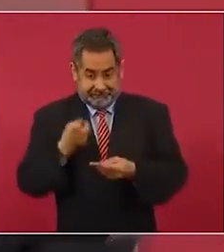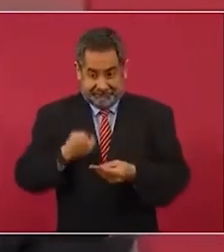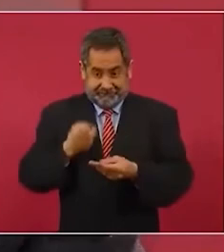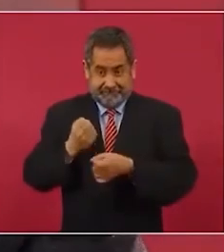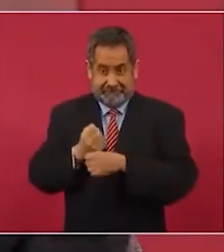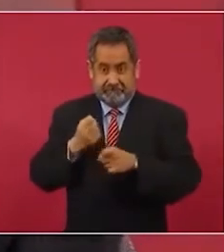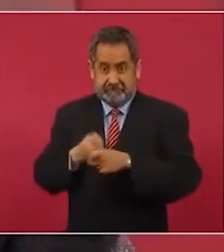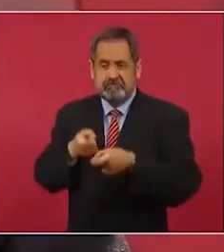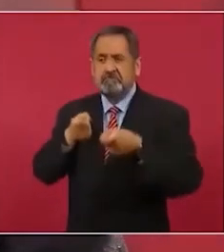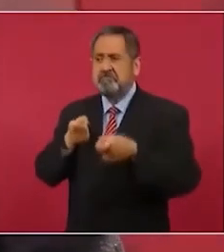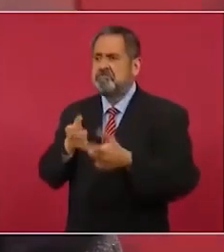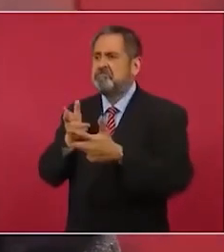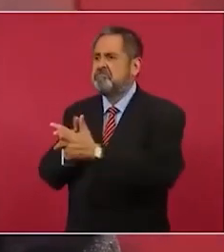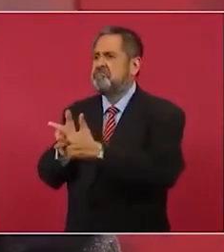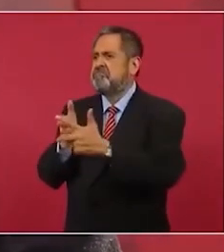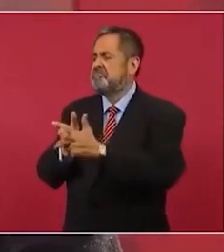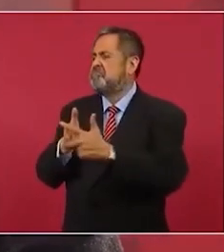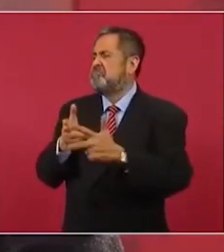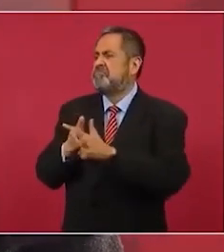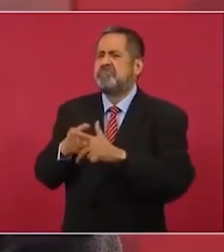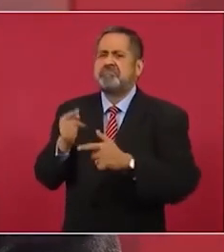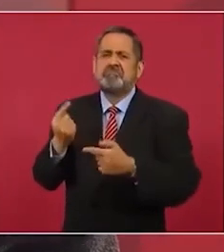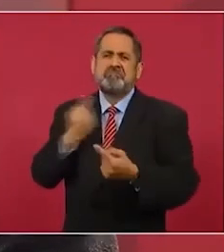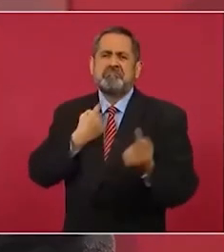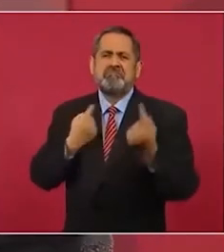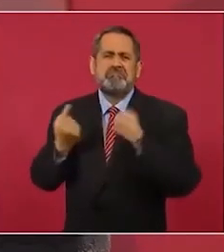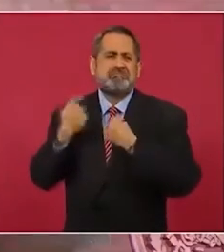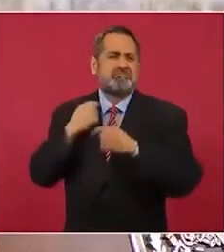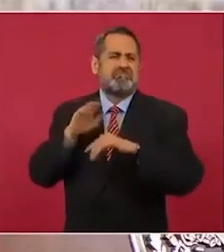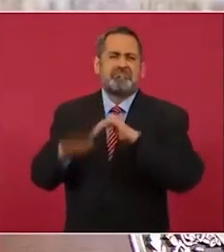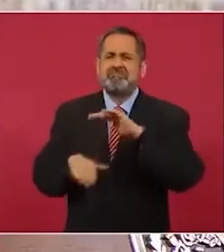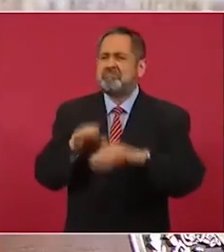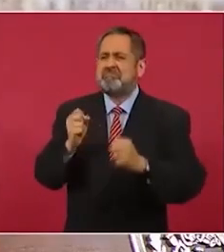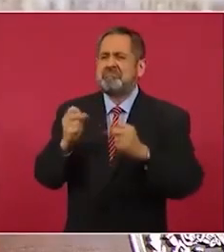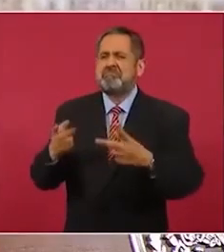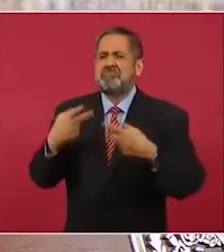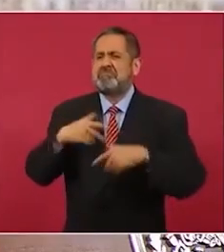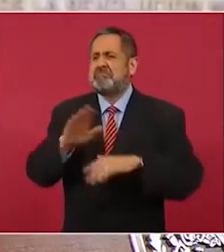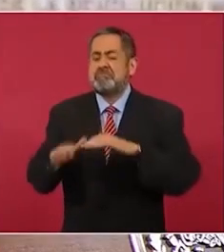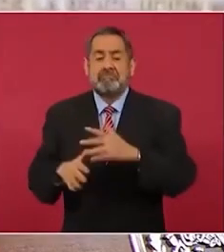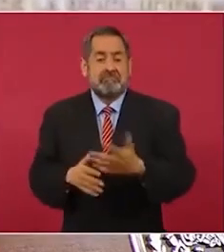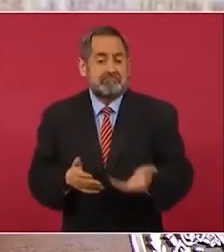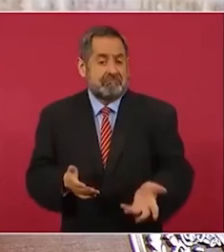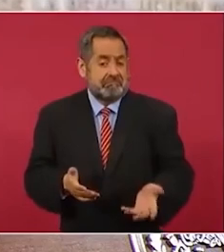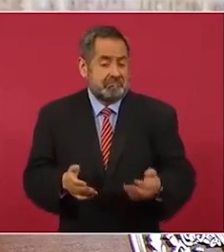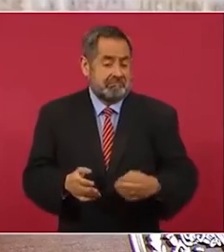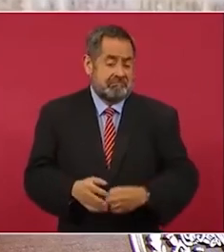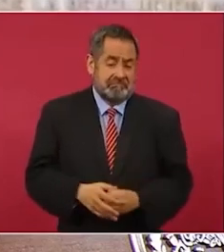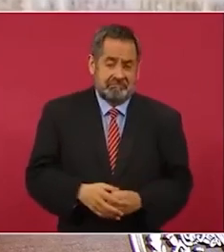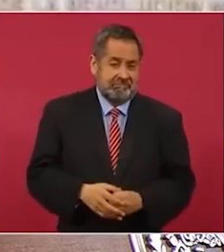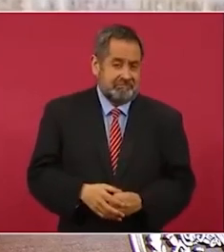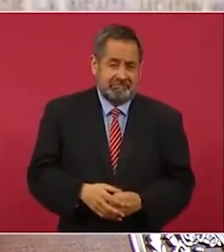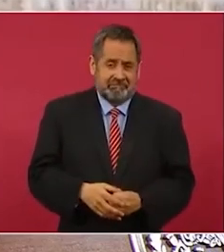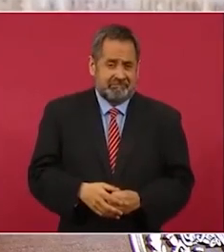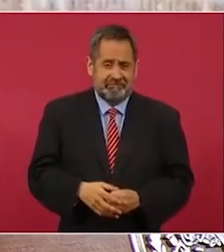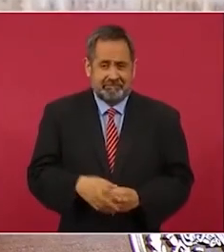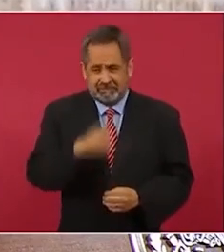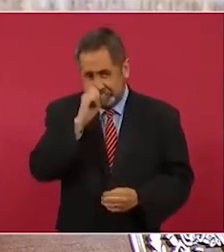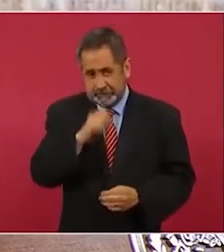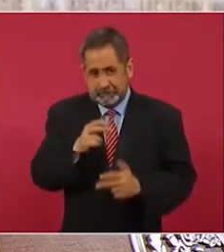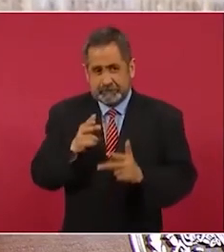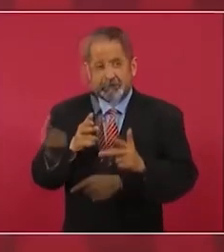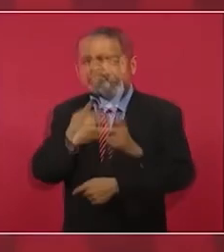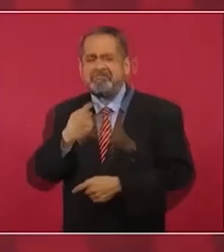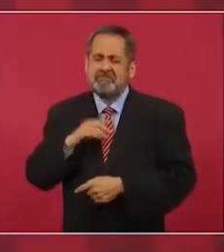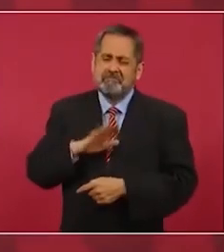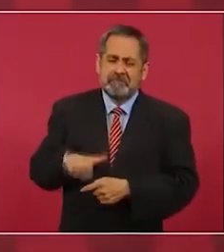asesinar a personas en México y asesinar también a